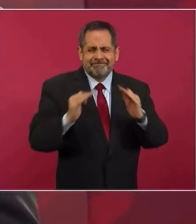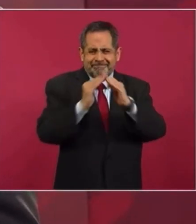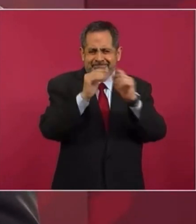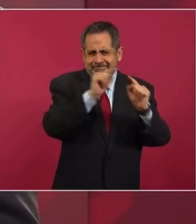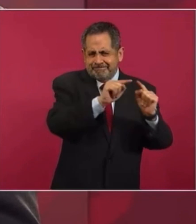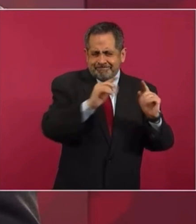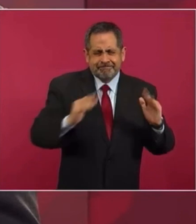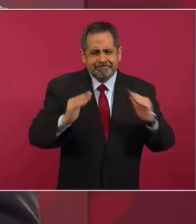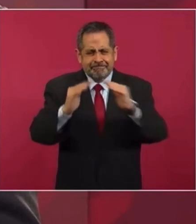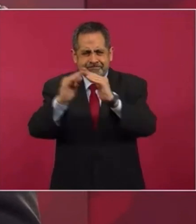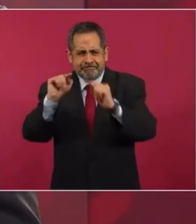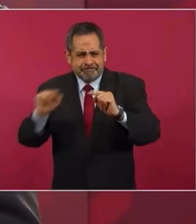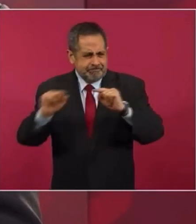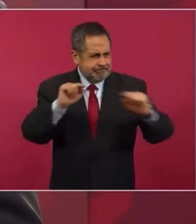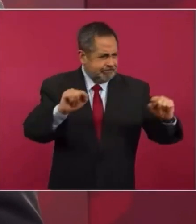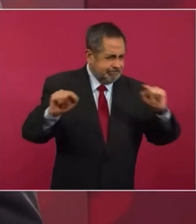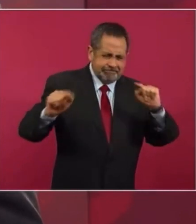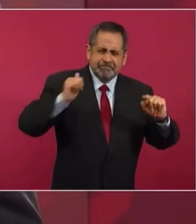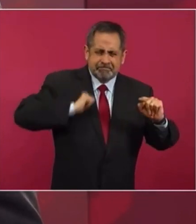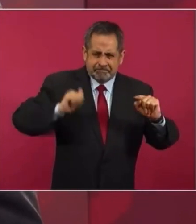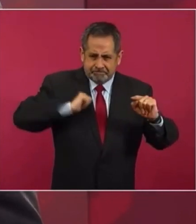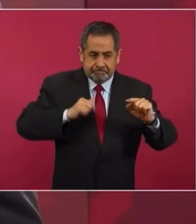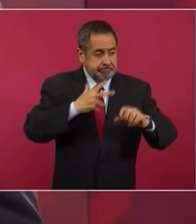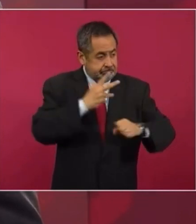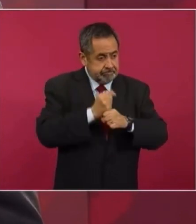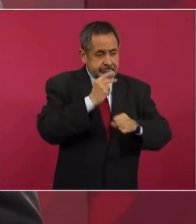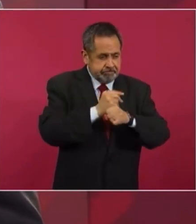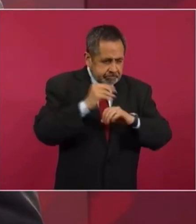sitios arqueológicos.